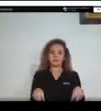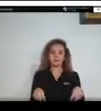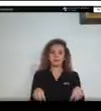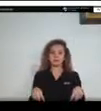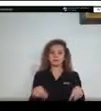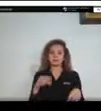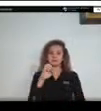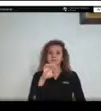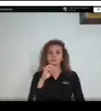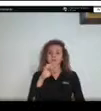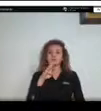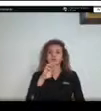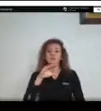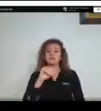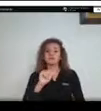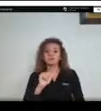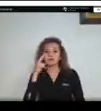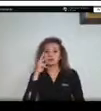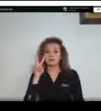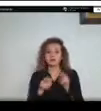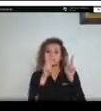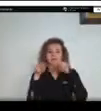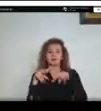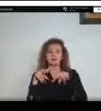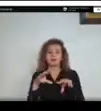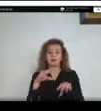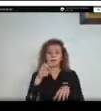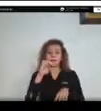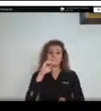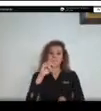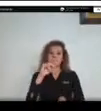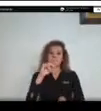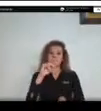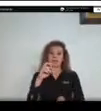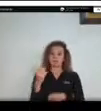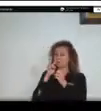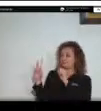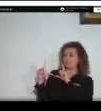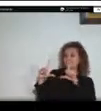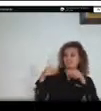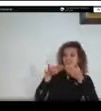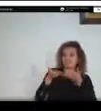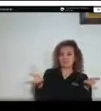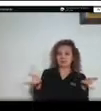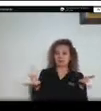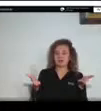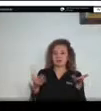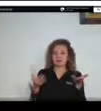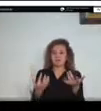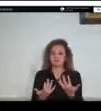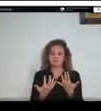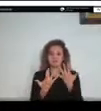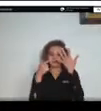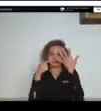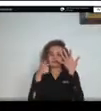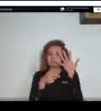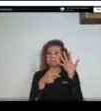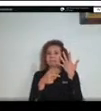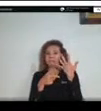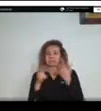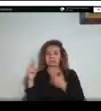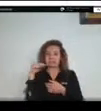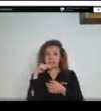vemos cómo se ve afectada esta especie, una planta rupícola nativa de esta zona,